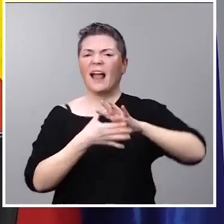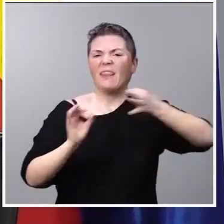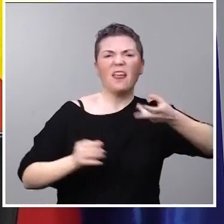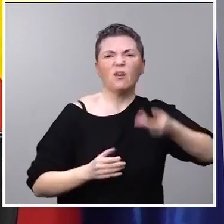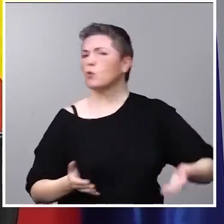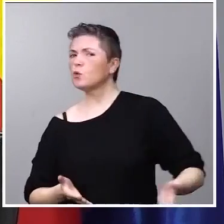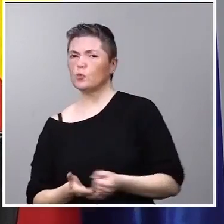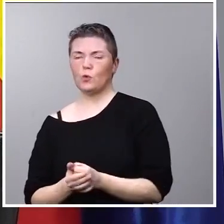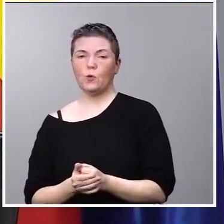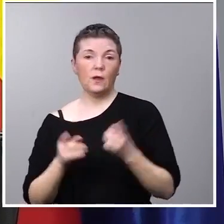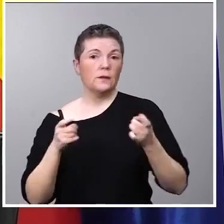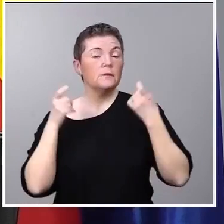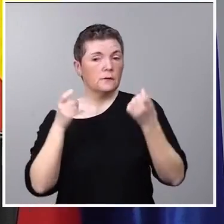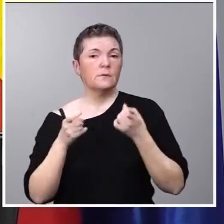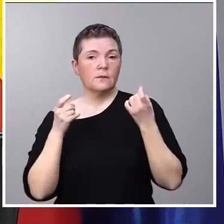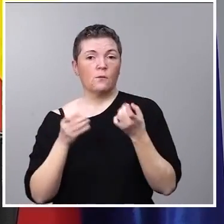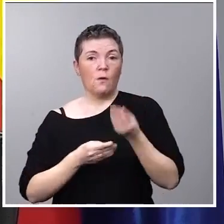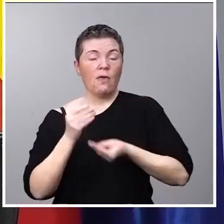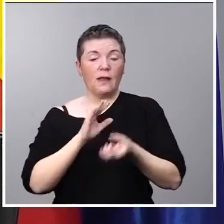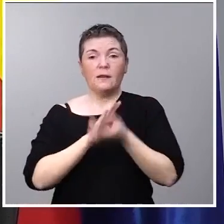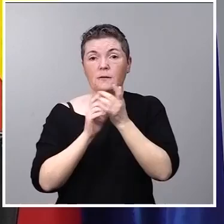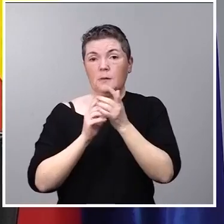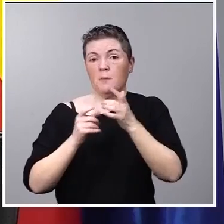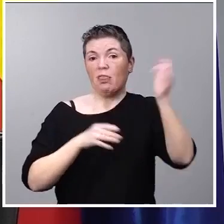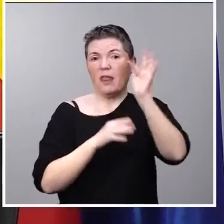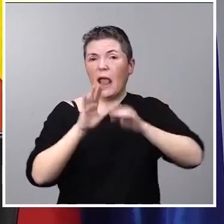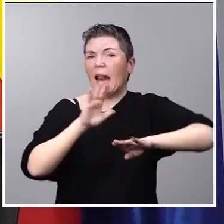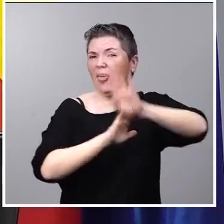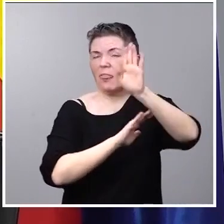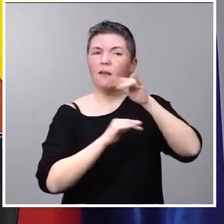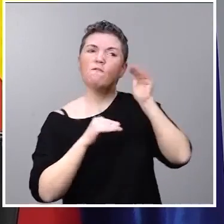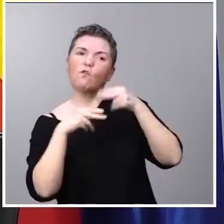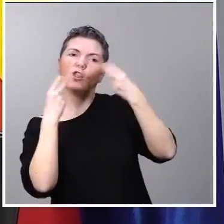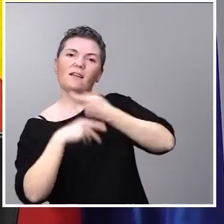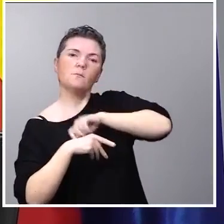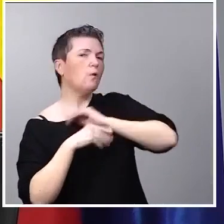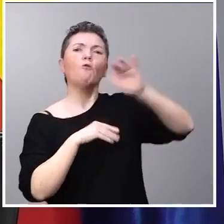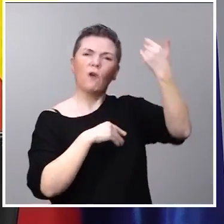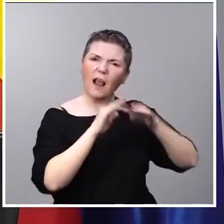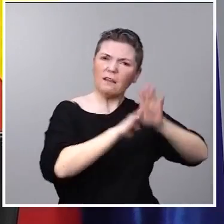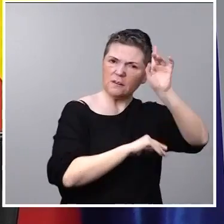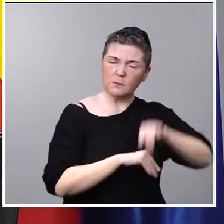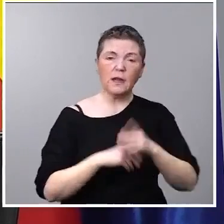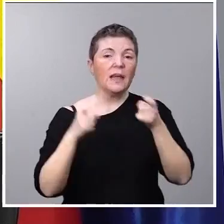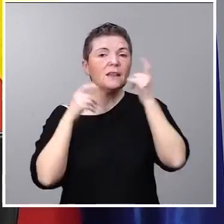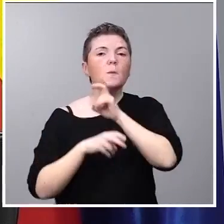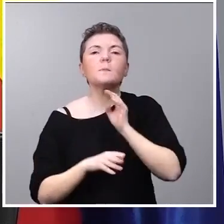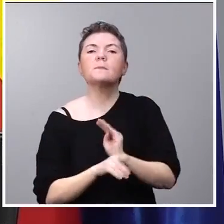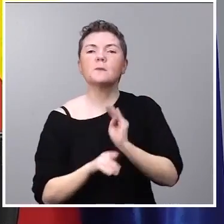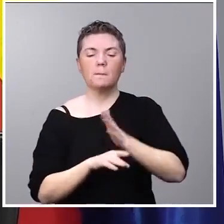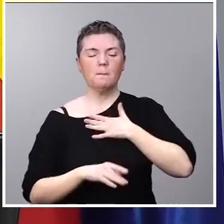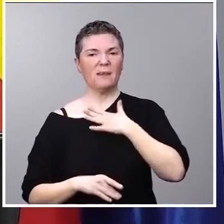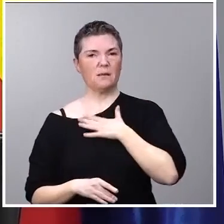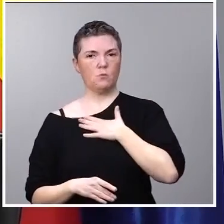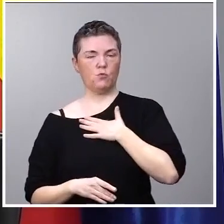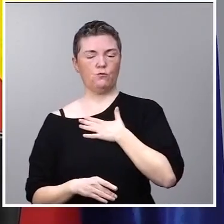intentado hacer crecer a nuestro cine fuera de nuestras fronteras. Hemos intentado preservar nuestro patrimonio. Y hemos